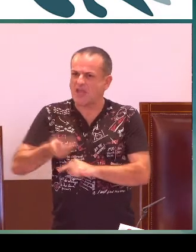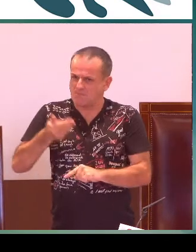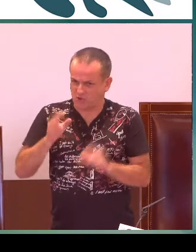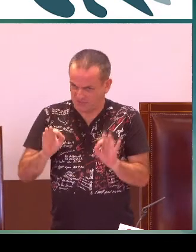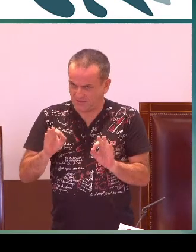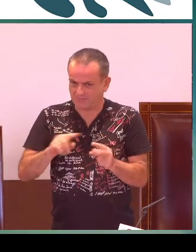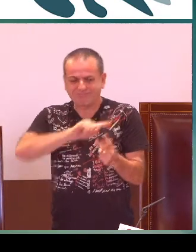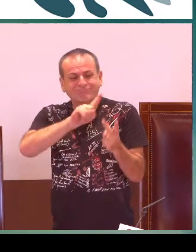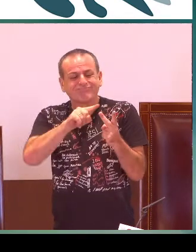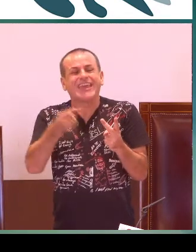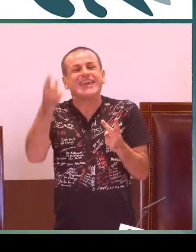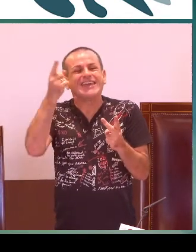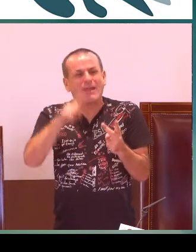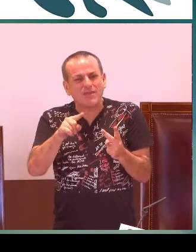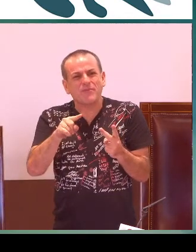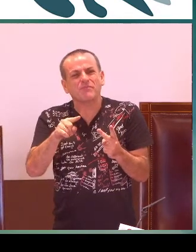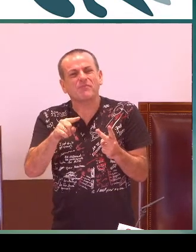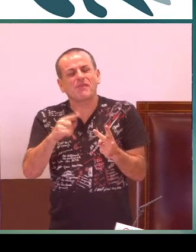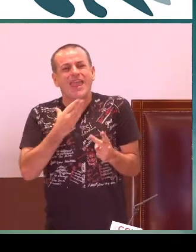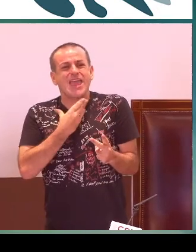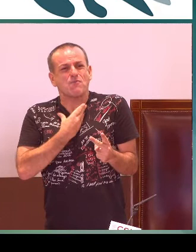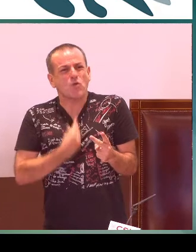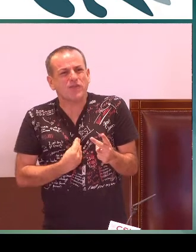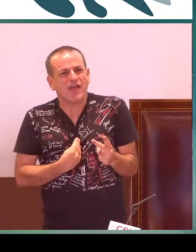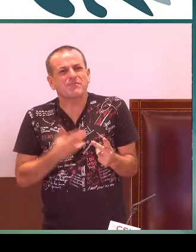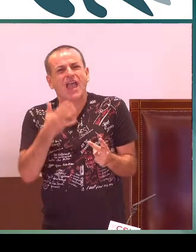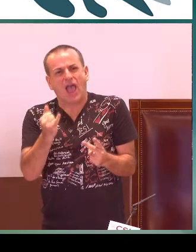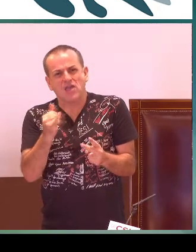En el programa ABC, la importancia que tiene